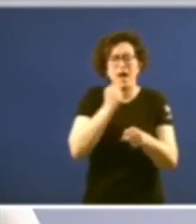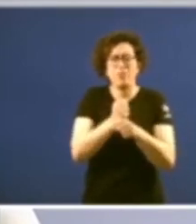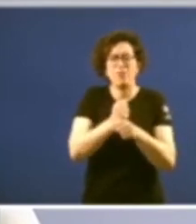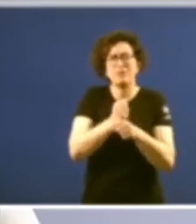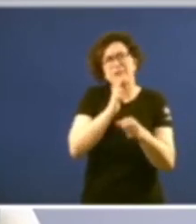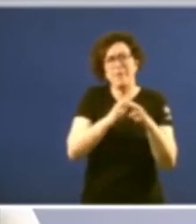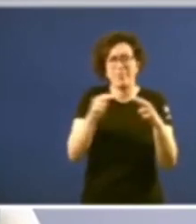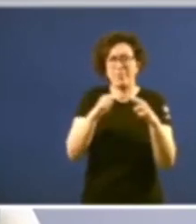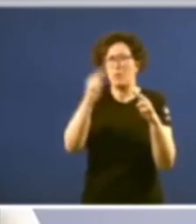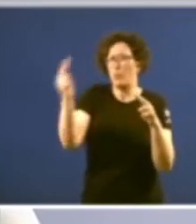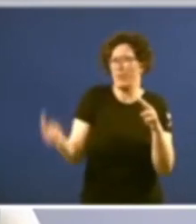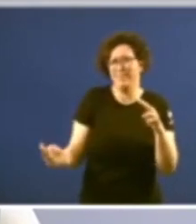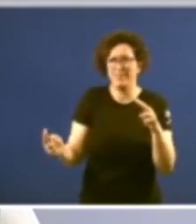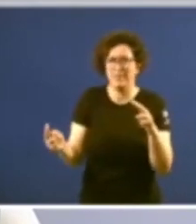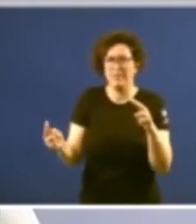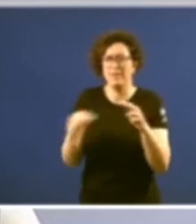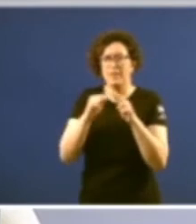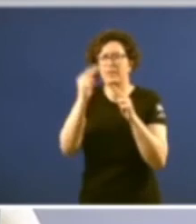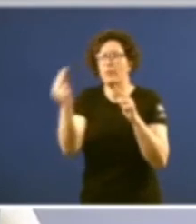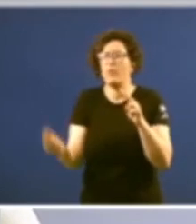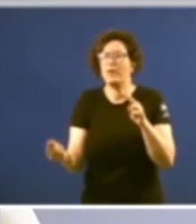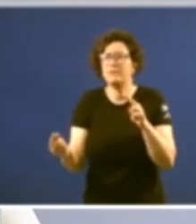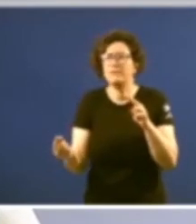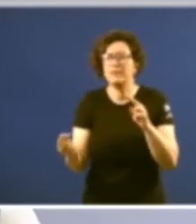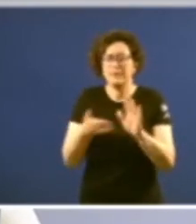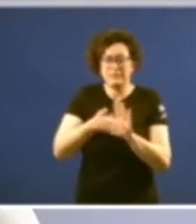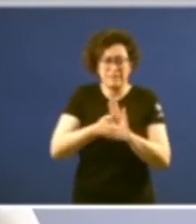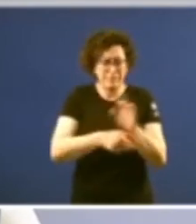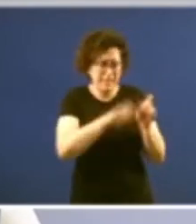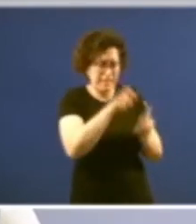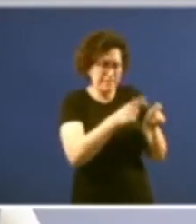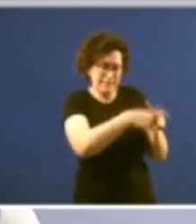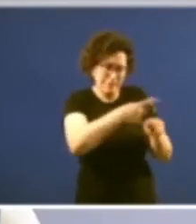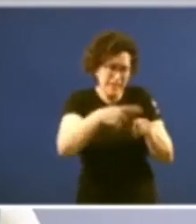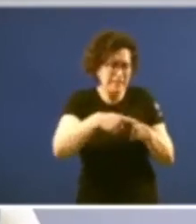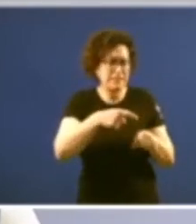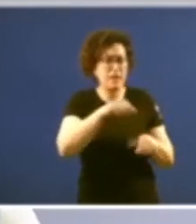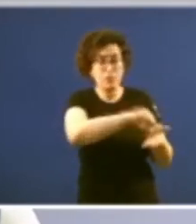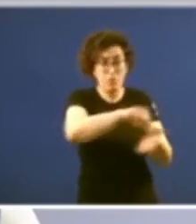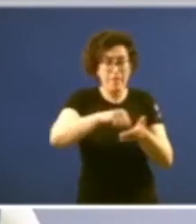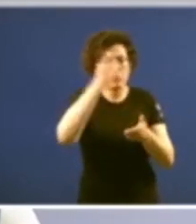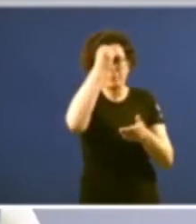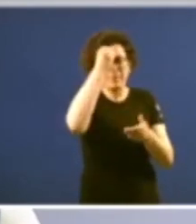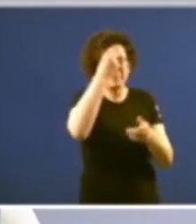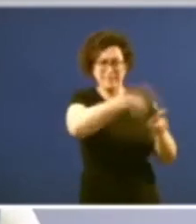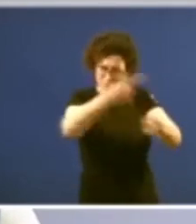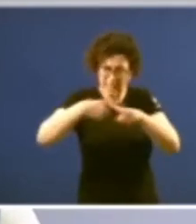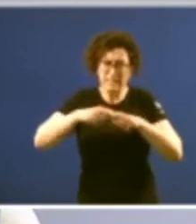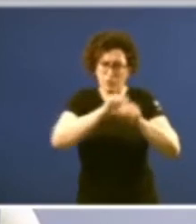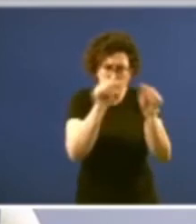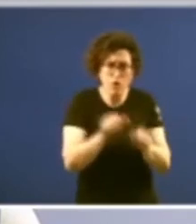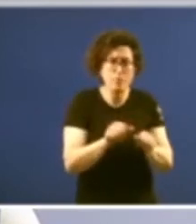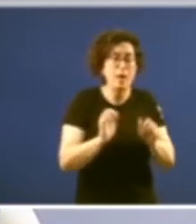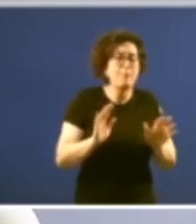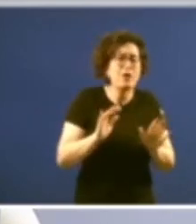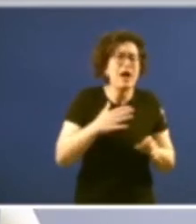te ponte entre xente diferente cidadanes diferentes que pensan de forma diferente pero que